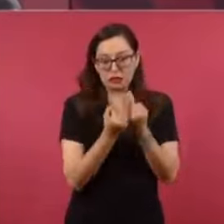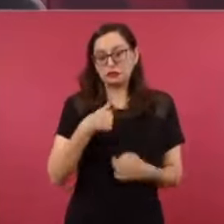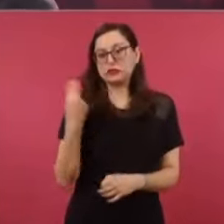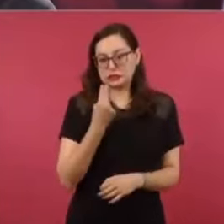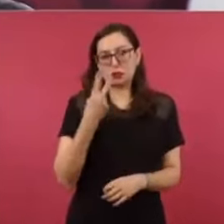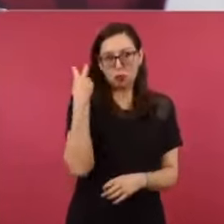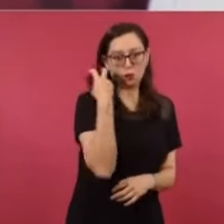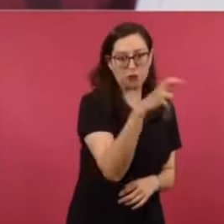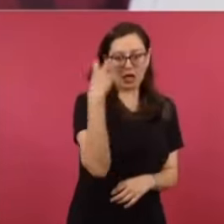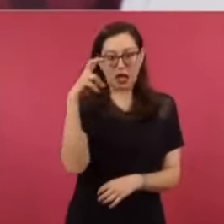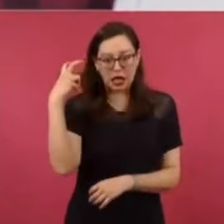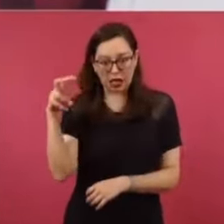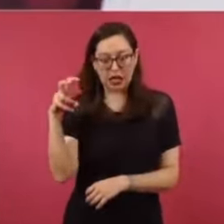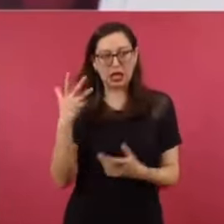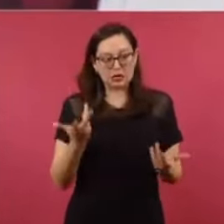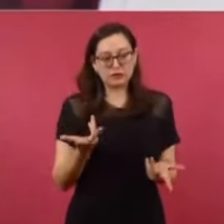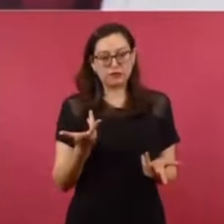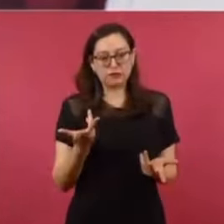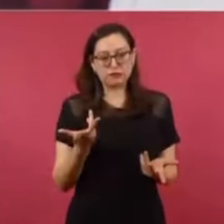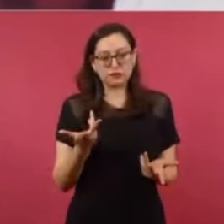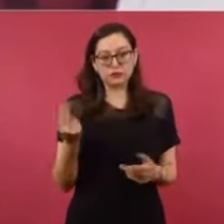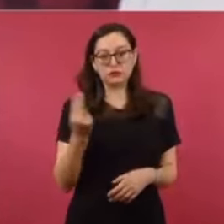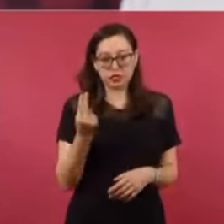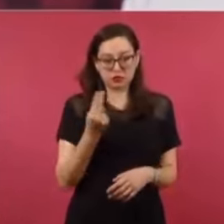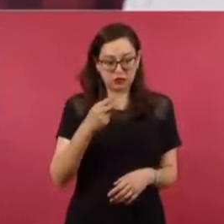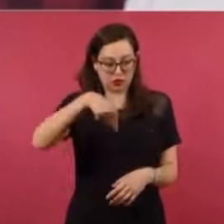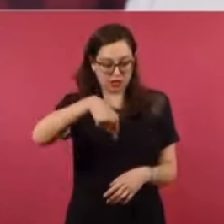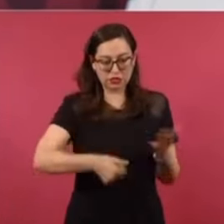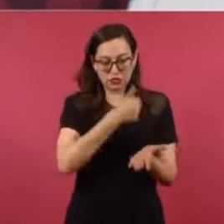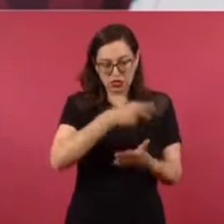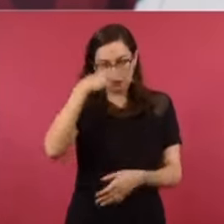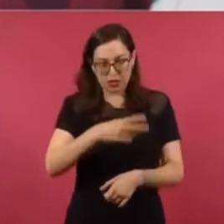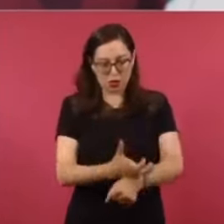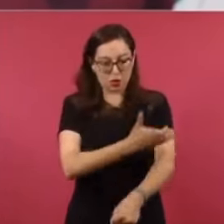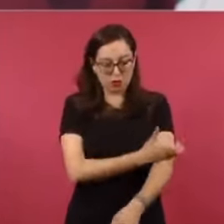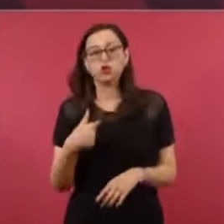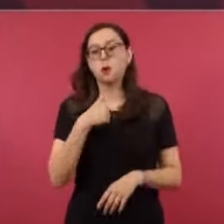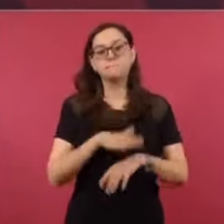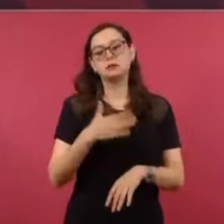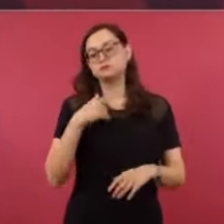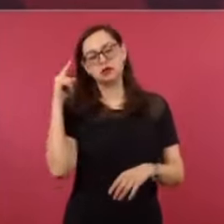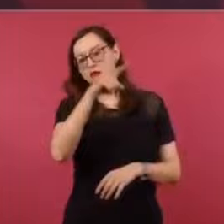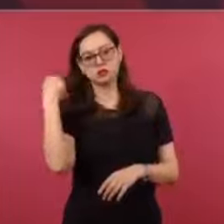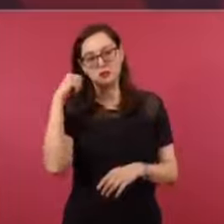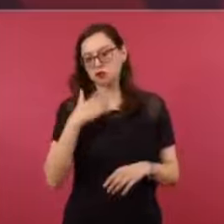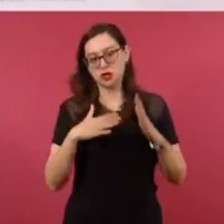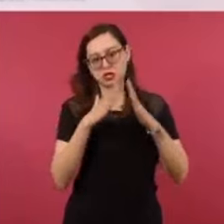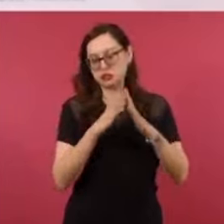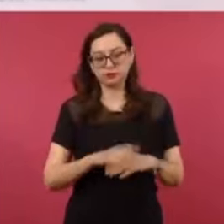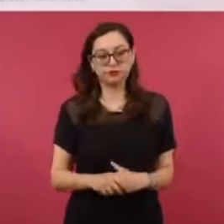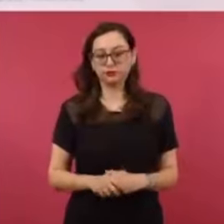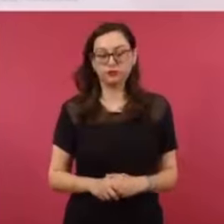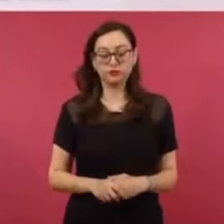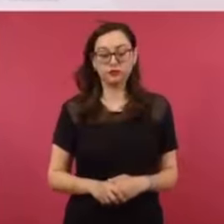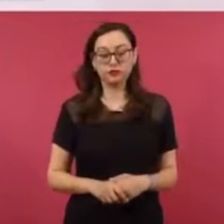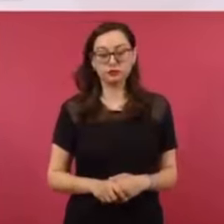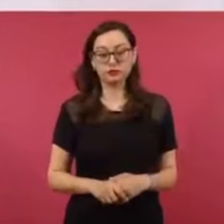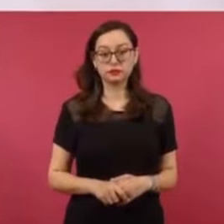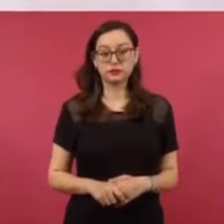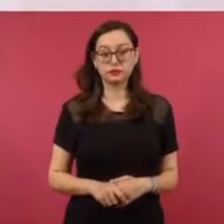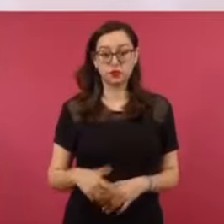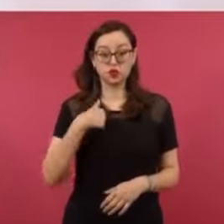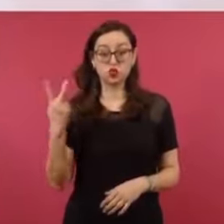viniendo para ver a mi compañera, Beatriz, que la amo mucho. Entonces, no estoy